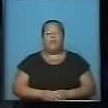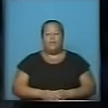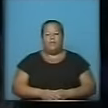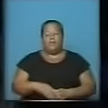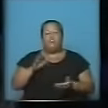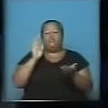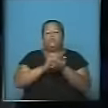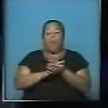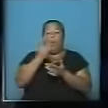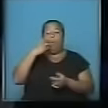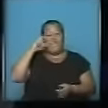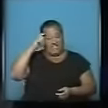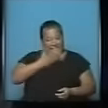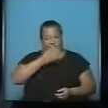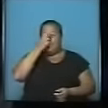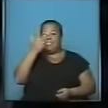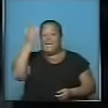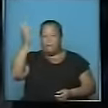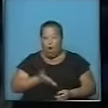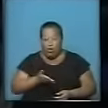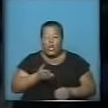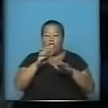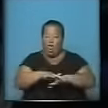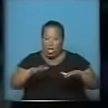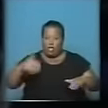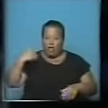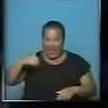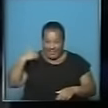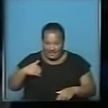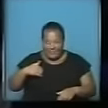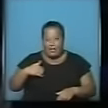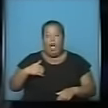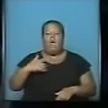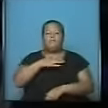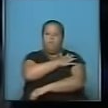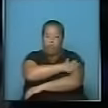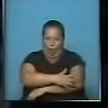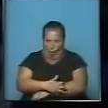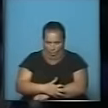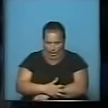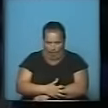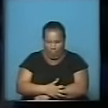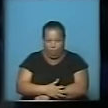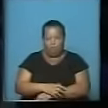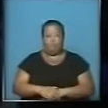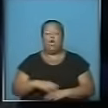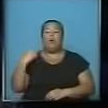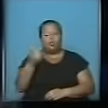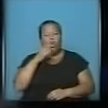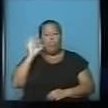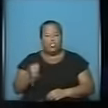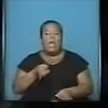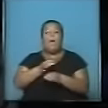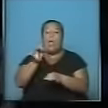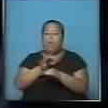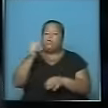De acuerdo a UNICEF, el 23% de los chicos en la Argentina viven en estado de pobreza. Todos sabemos que la